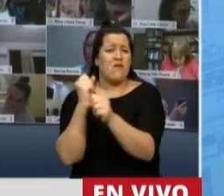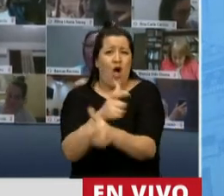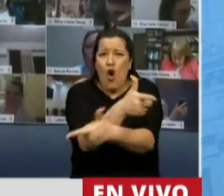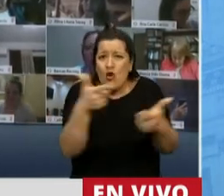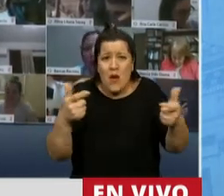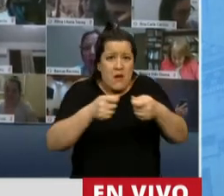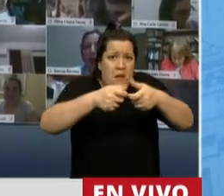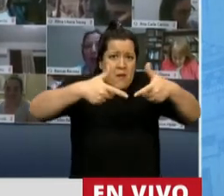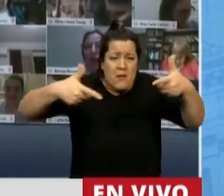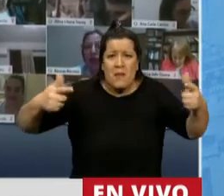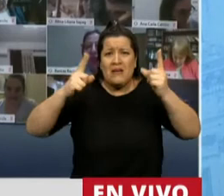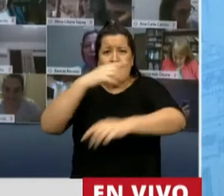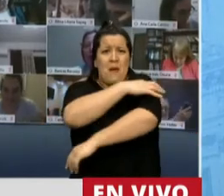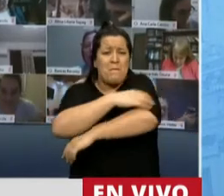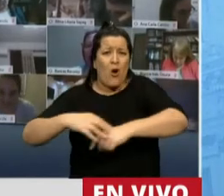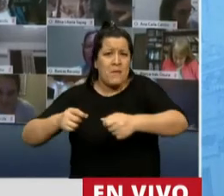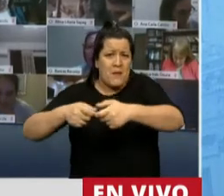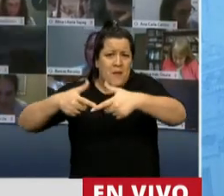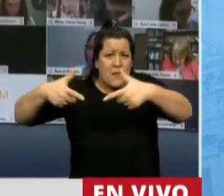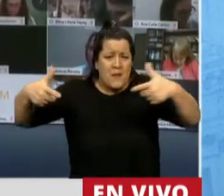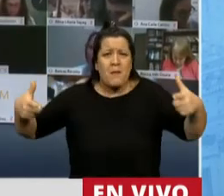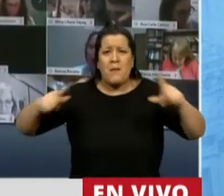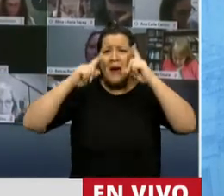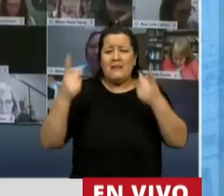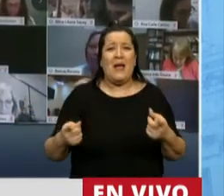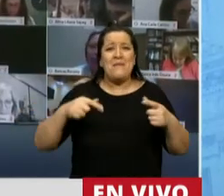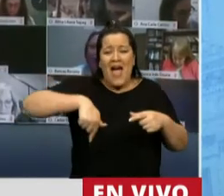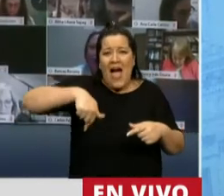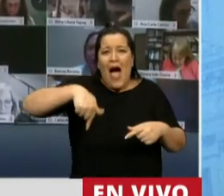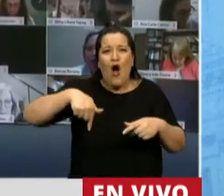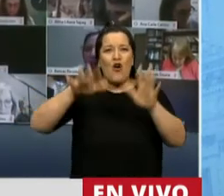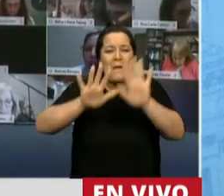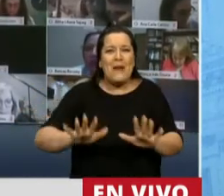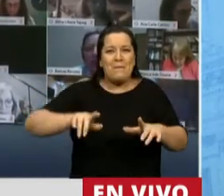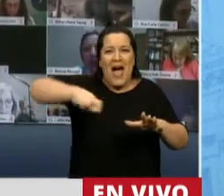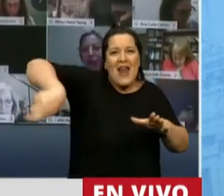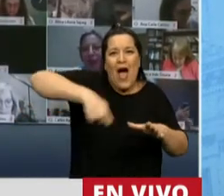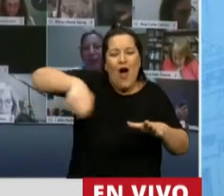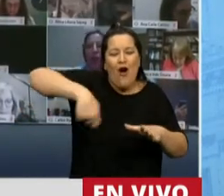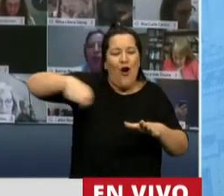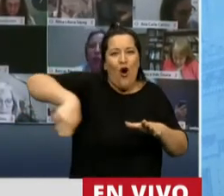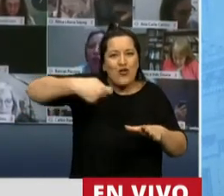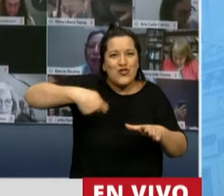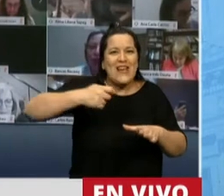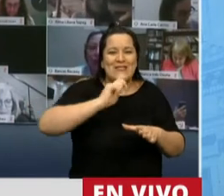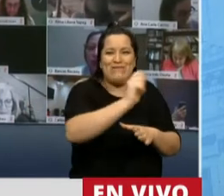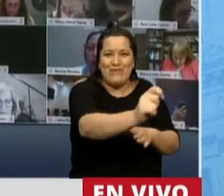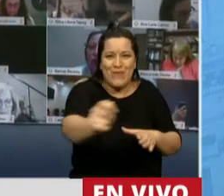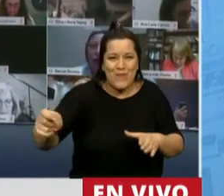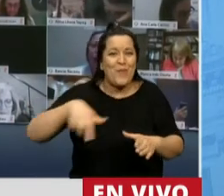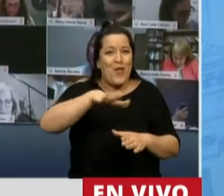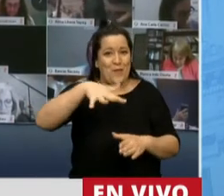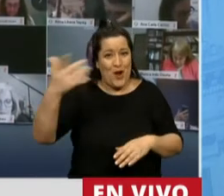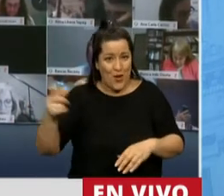del aumento del nivel de pobreza, de la cantidad de ollas populares que se reproducen por los distintos conurbanos, de la